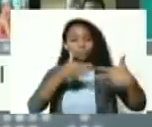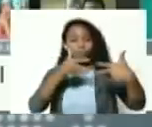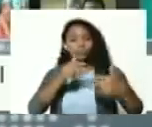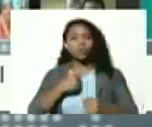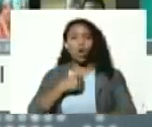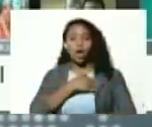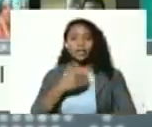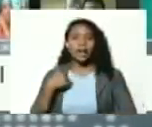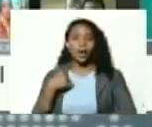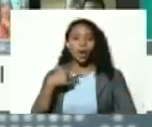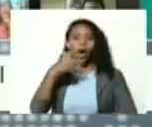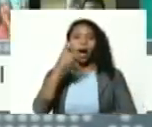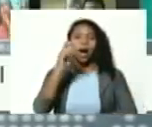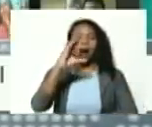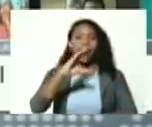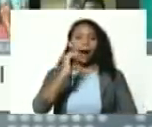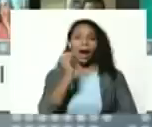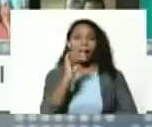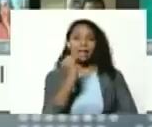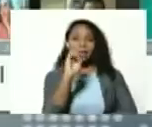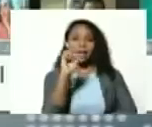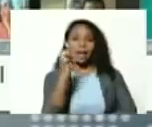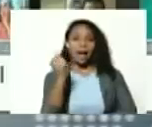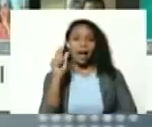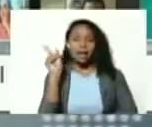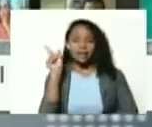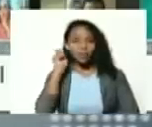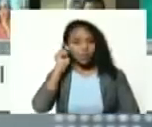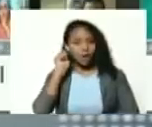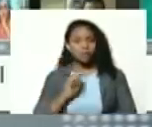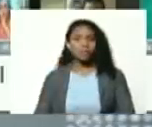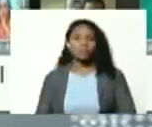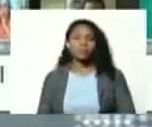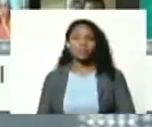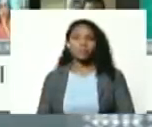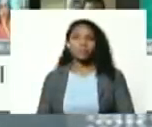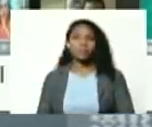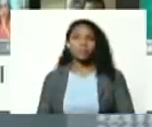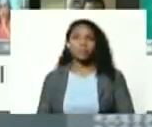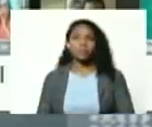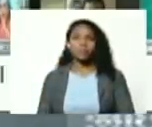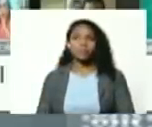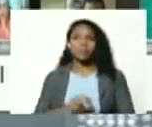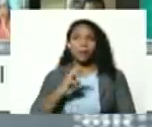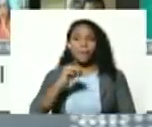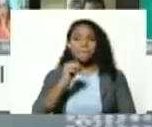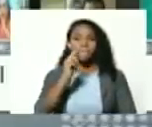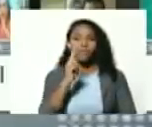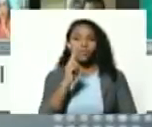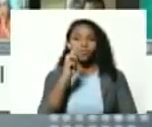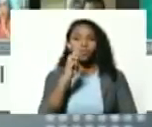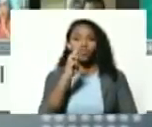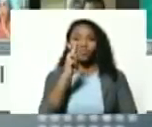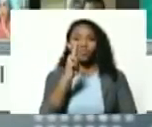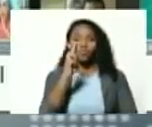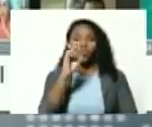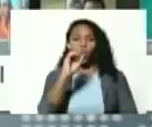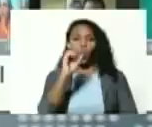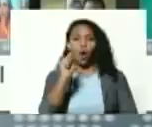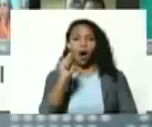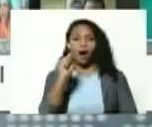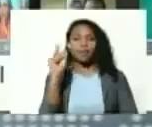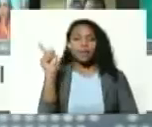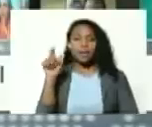Marua Murua Karina Murua desde